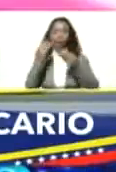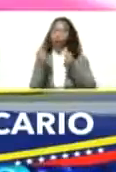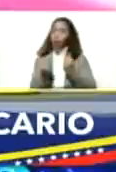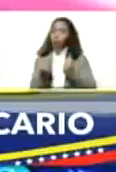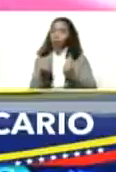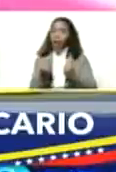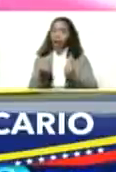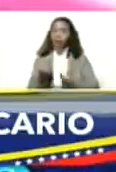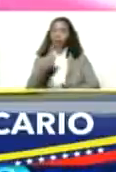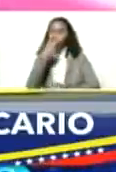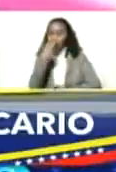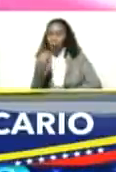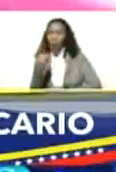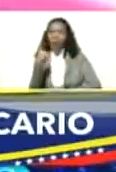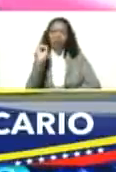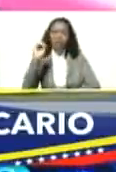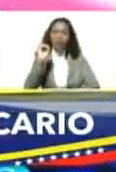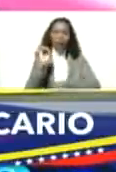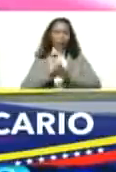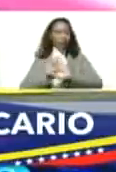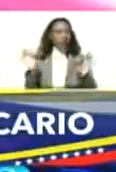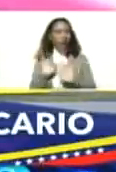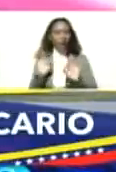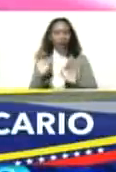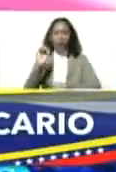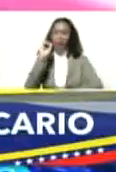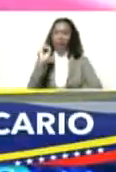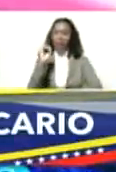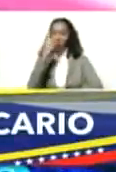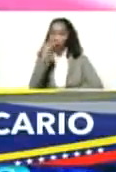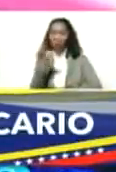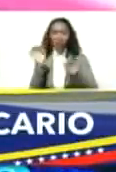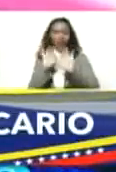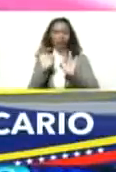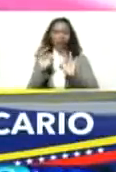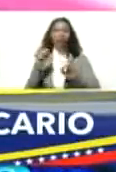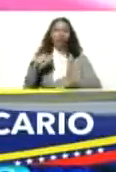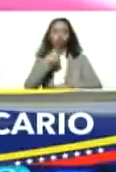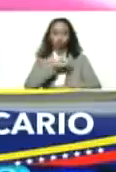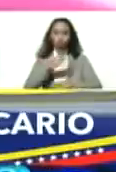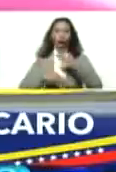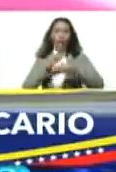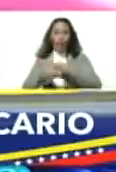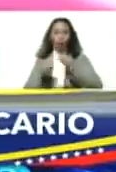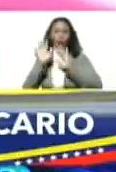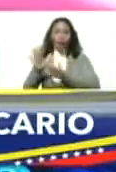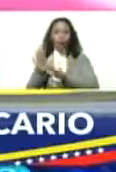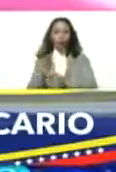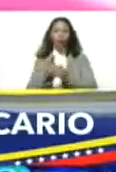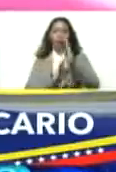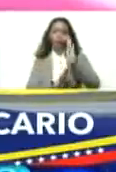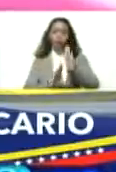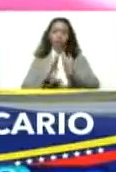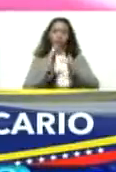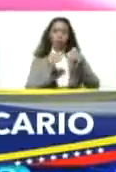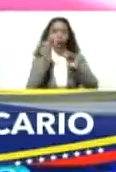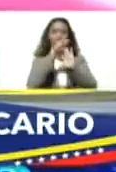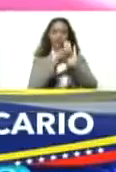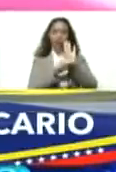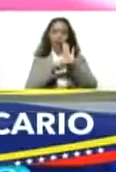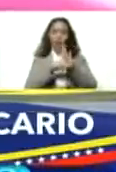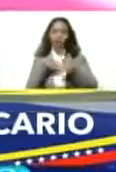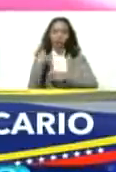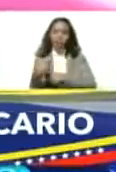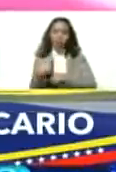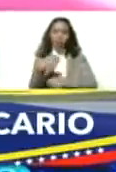miseria cero, pobreza cero, que lo alcanzaremos. Elevando los niveles de inversión social,